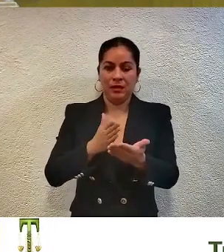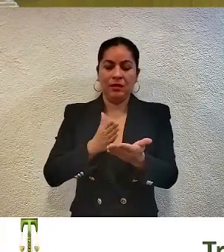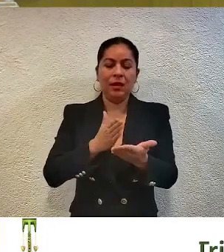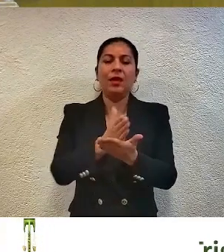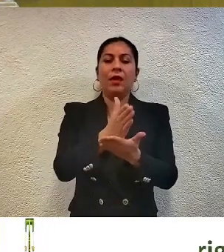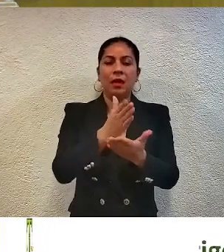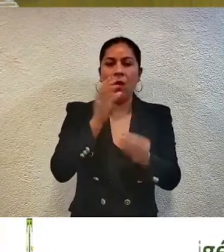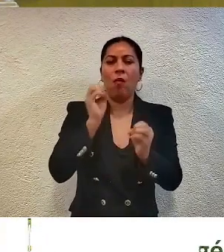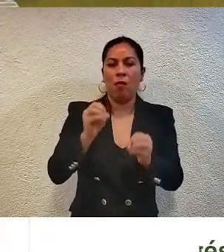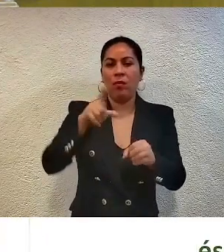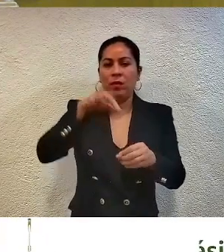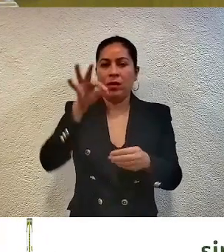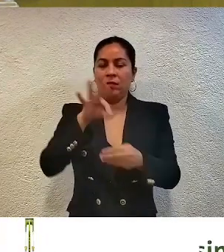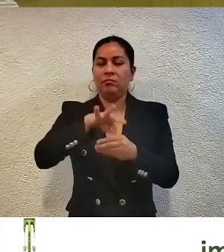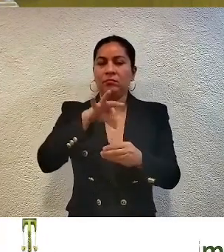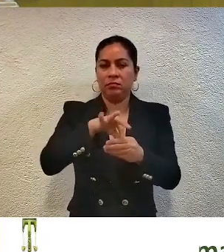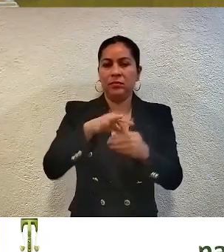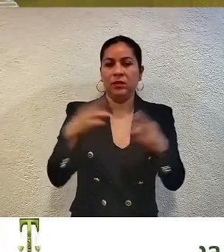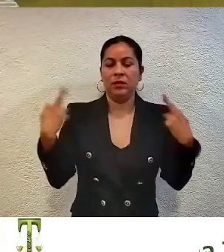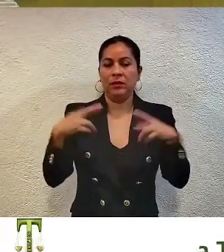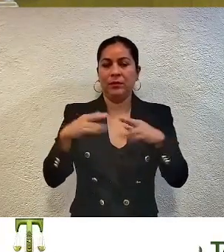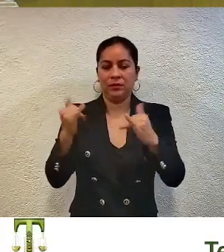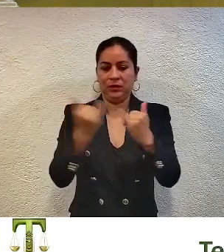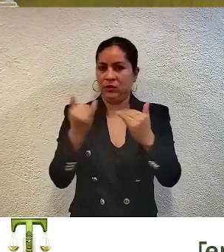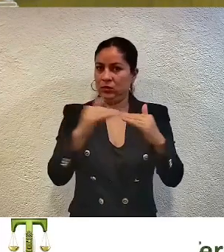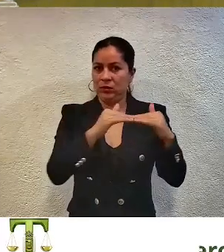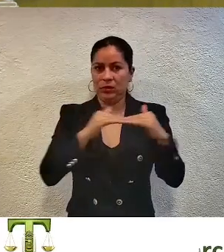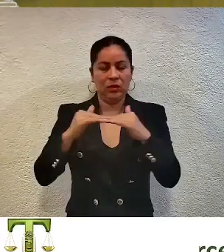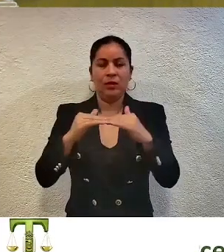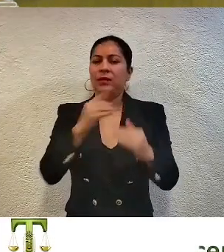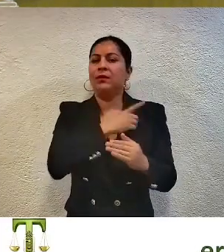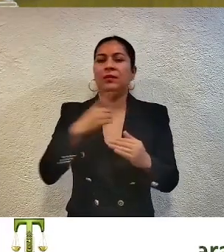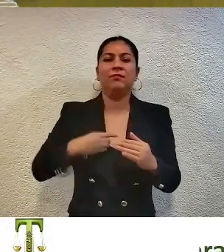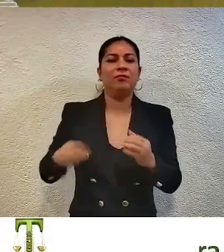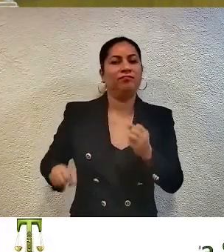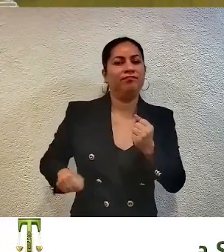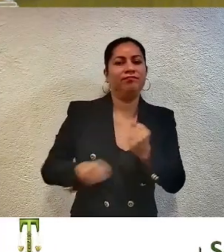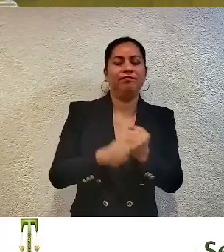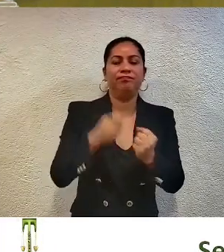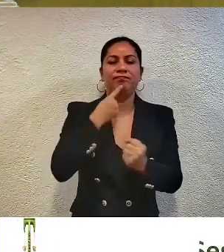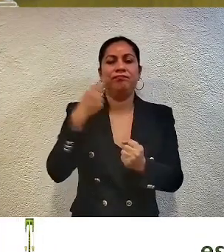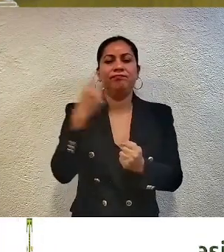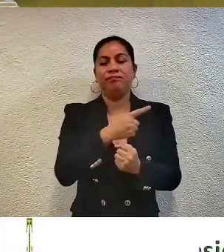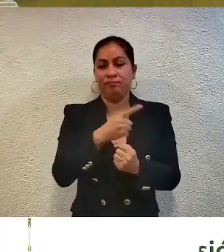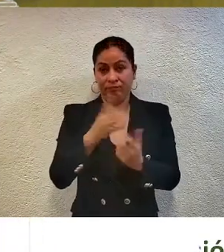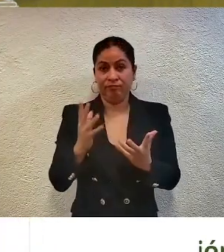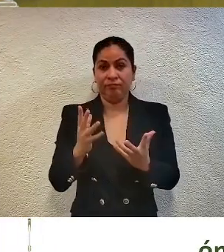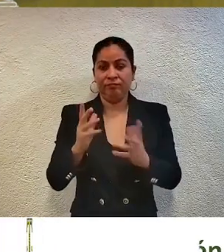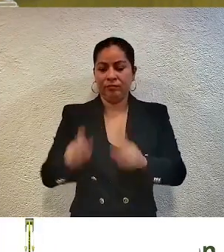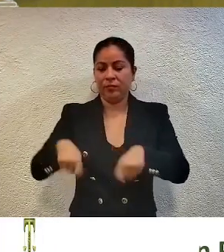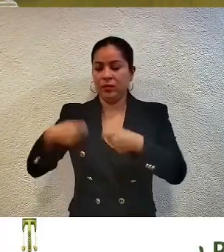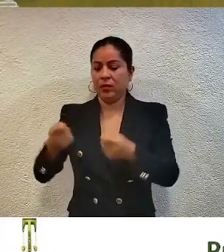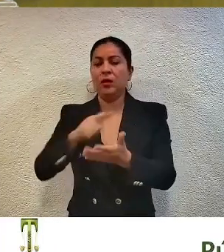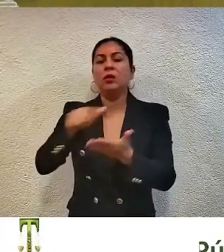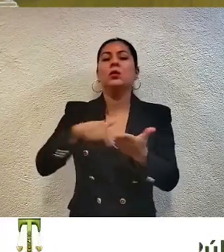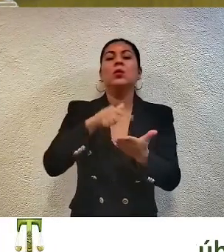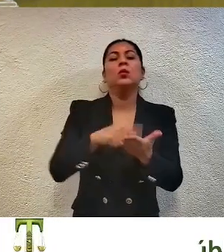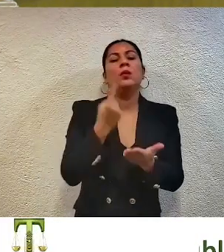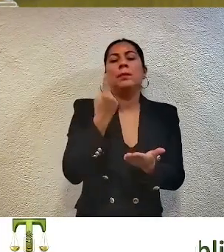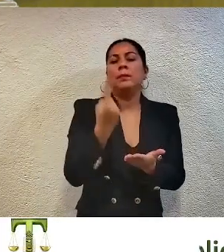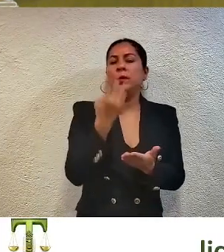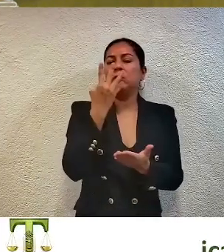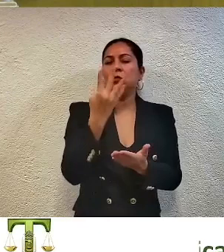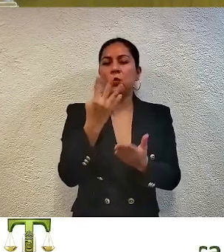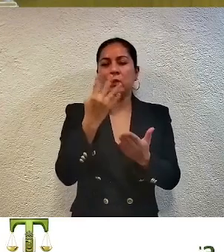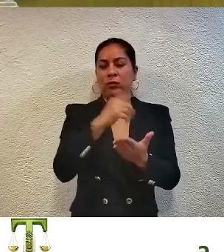para el sistema de representación proporcional debió haberse reforzado la conducta exigible, asignando un lugar al menos en los primeros